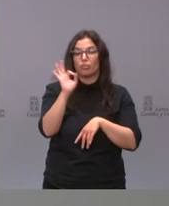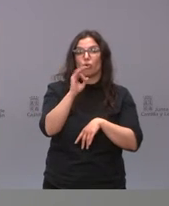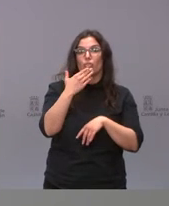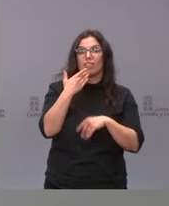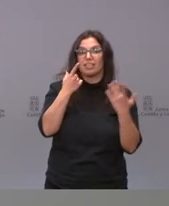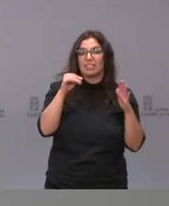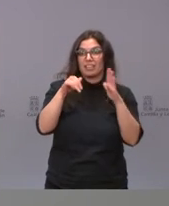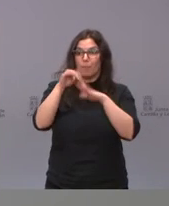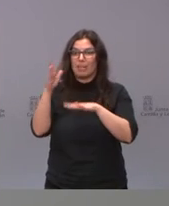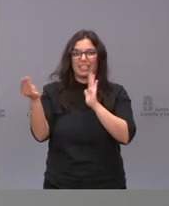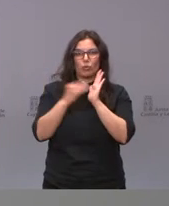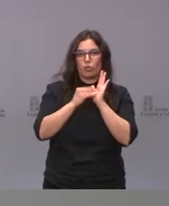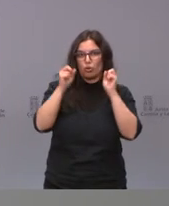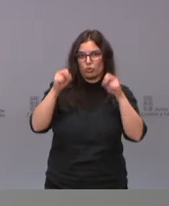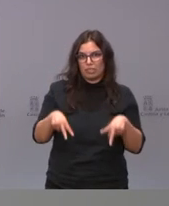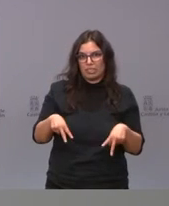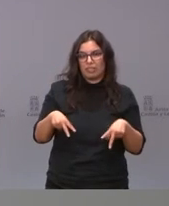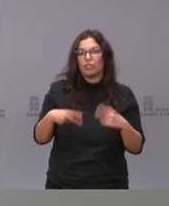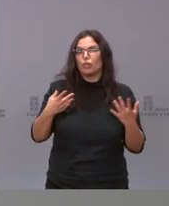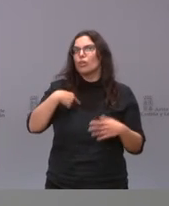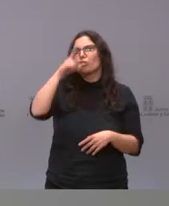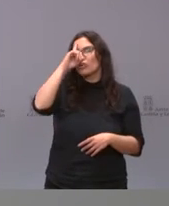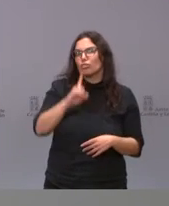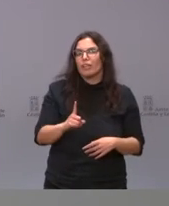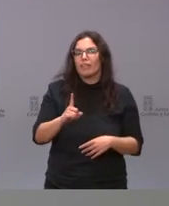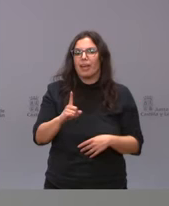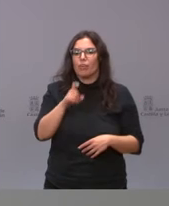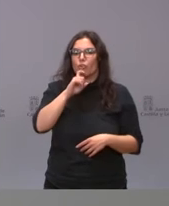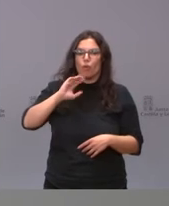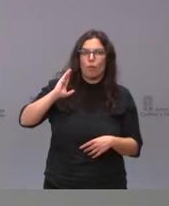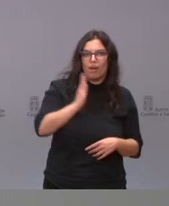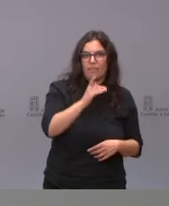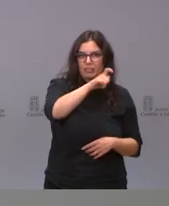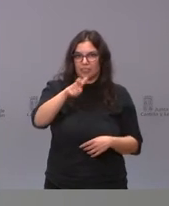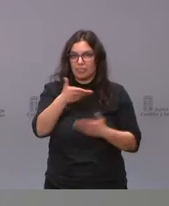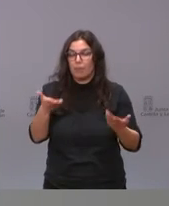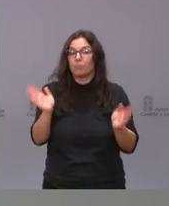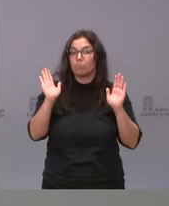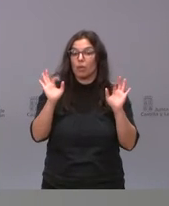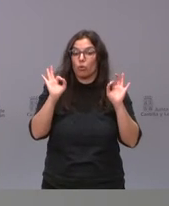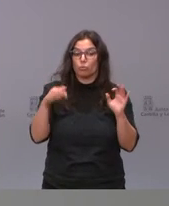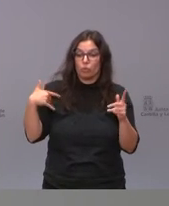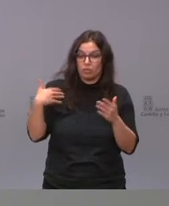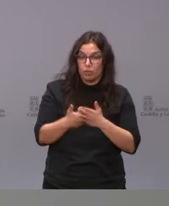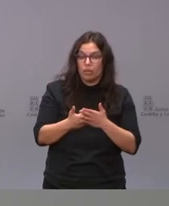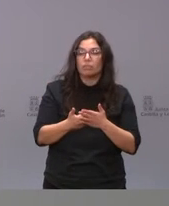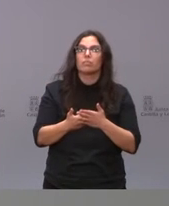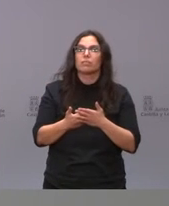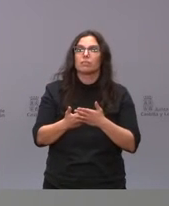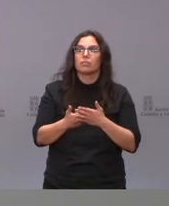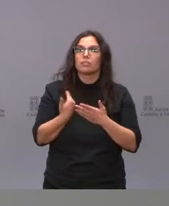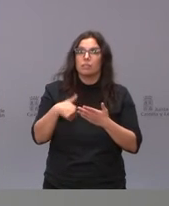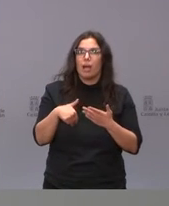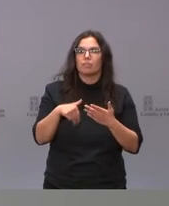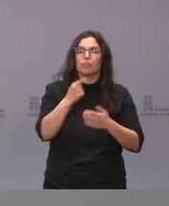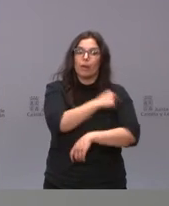y no se sabía cuáles eran los posibles efectos que podrían tener en ellos pero durante todo este tiempo se han ido haciendo estos